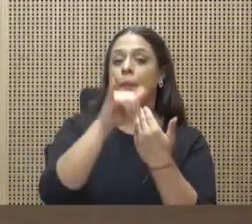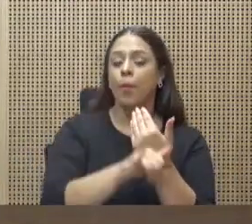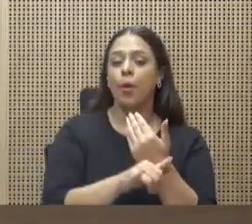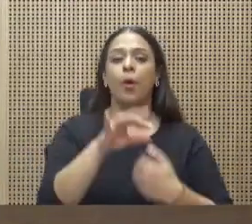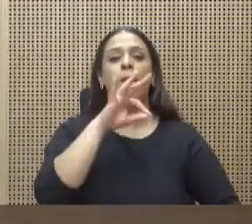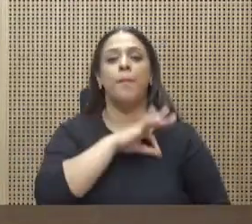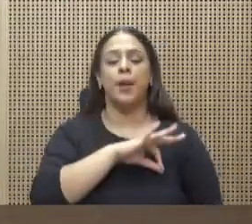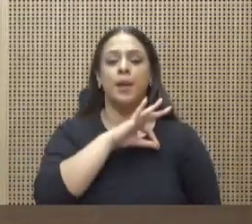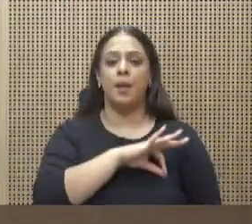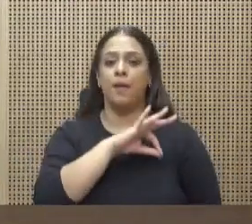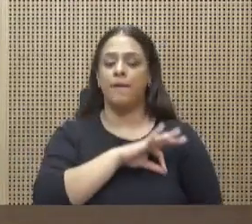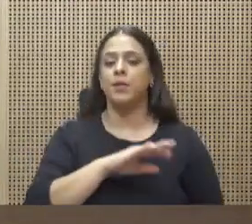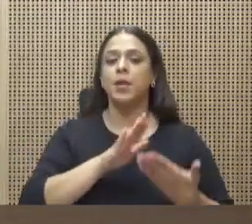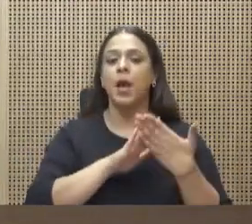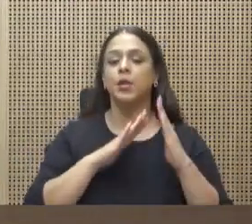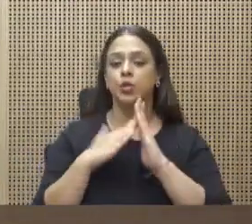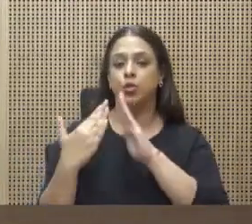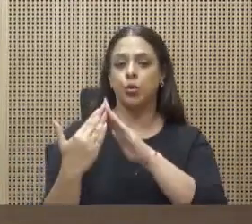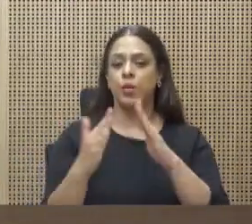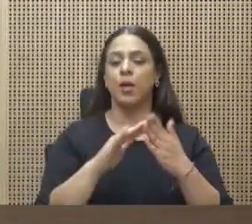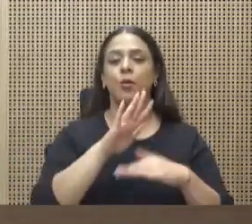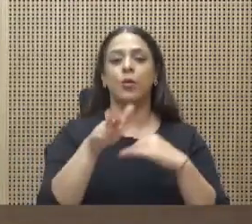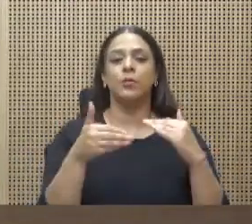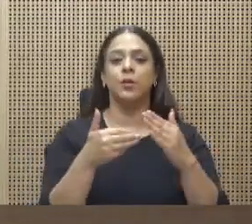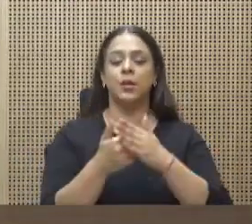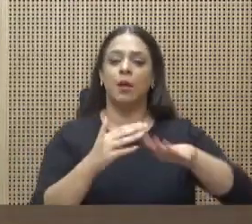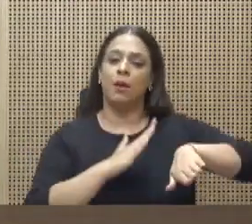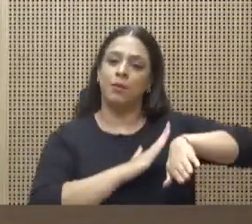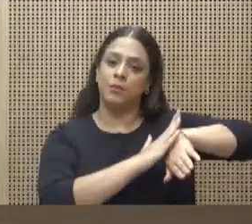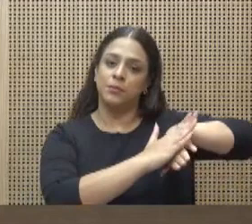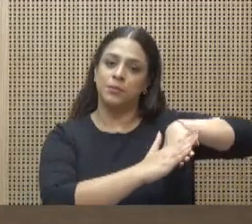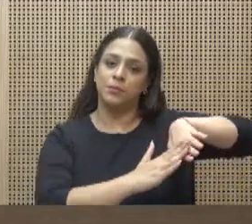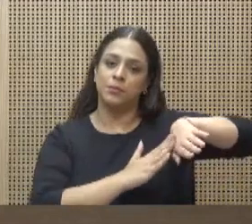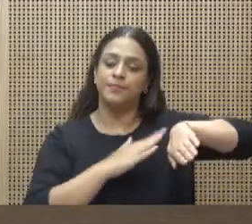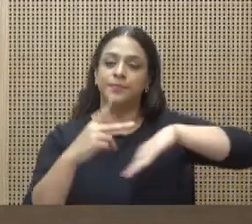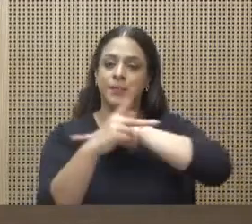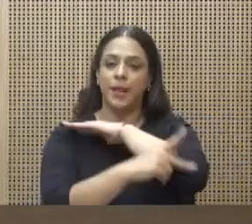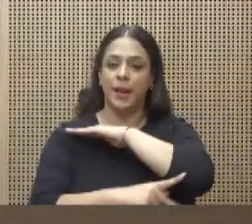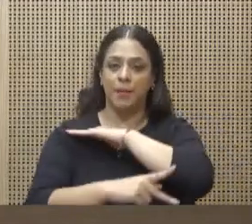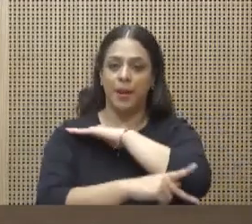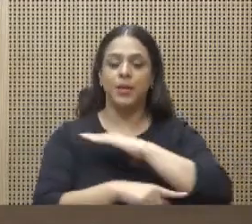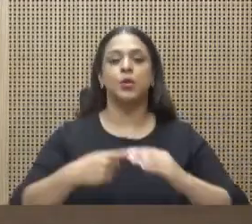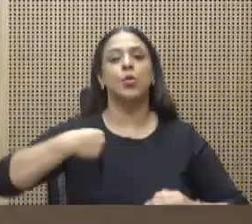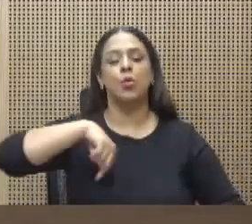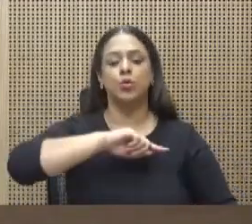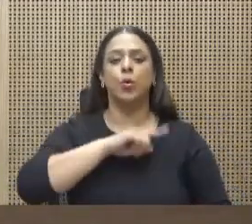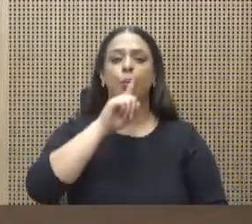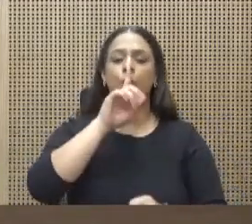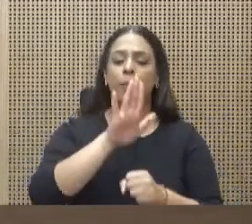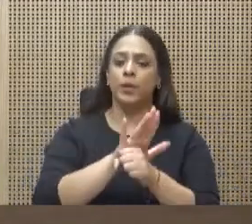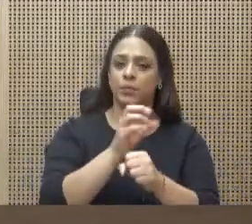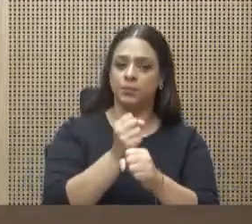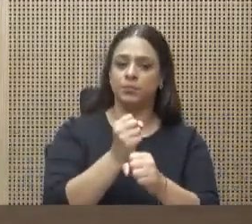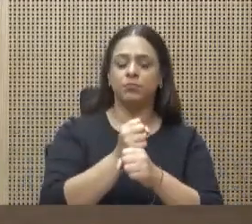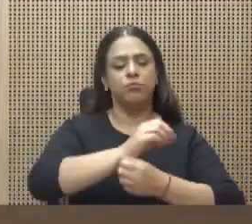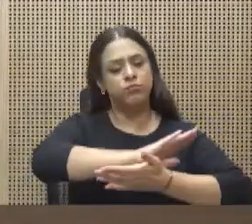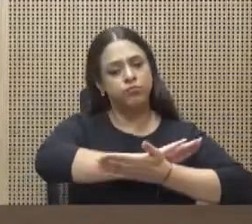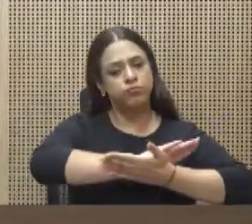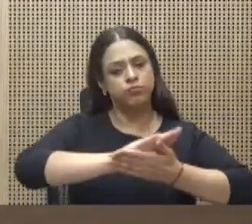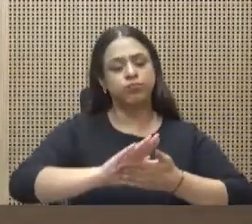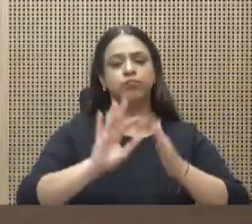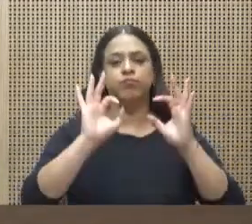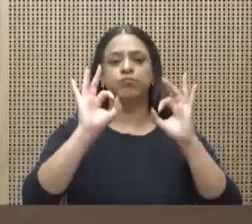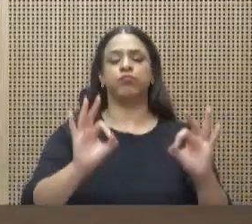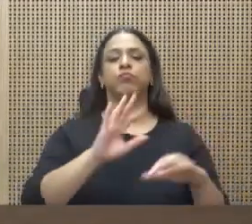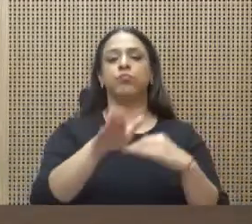de todas las regiones del país. Prometemos trabajar con integridad, manteniendo la dignidad del cargo que el soberano nos ha